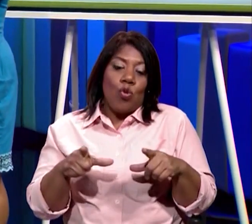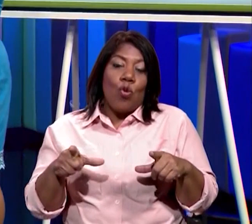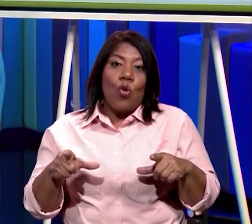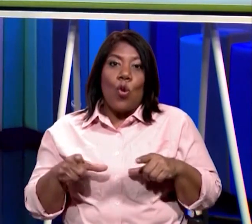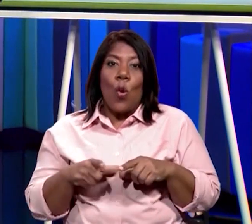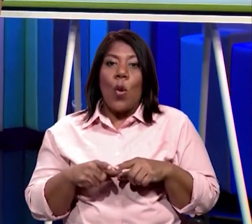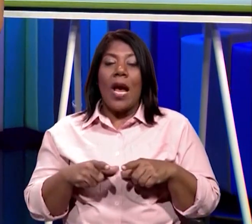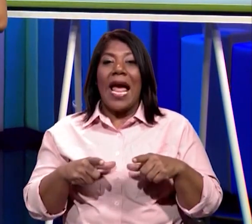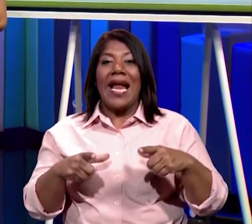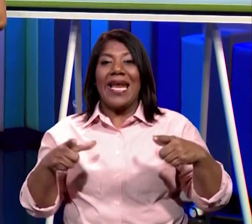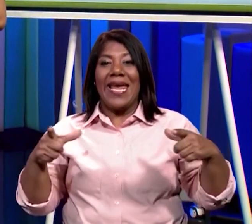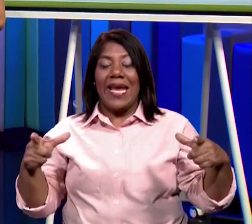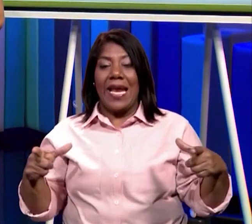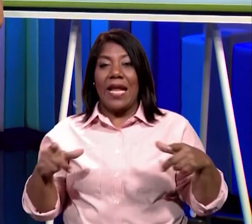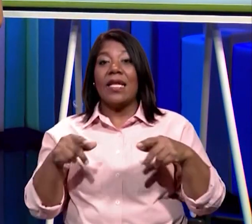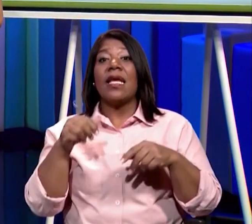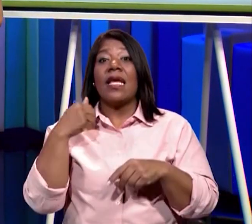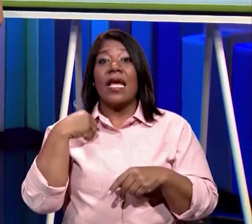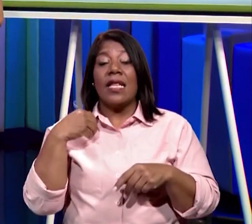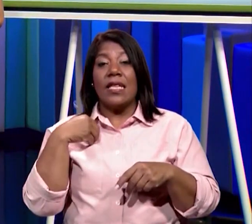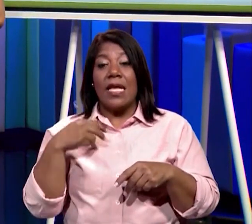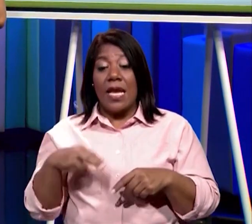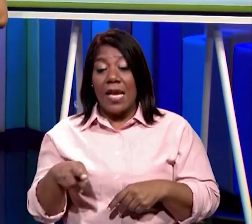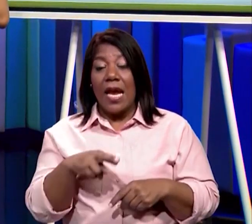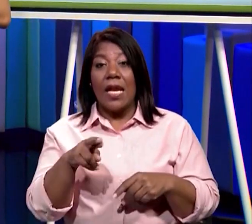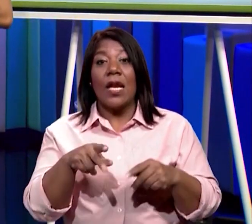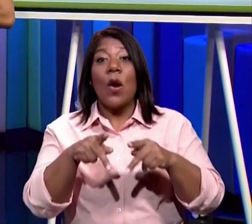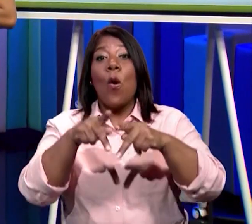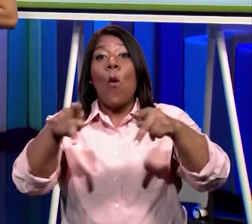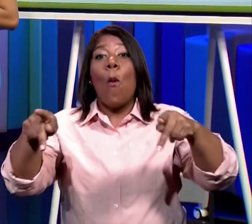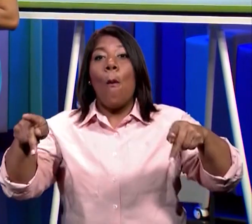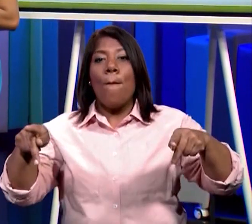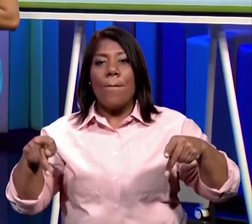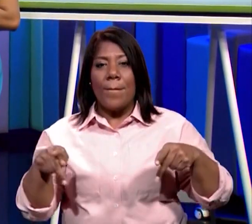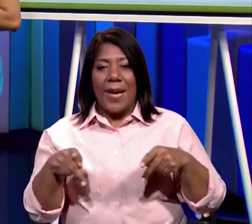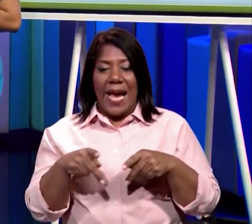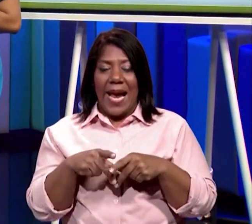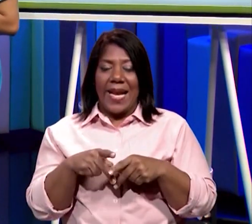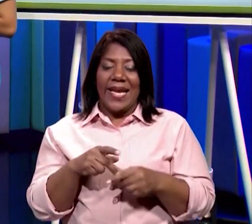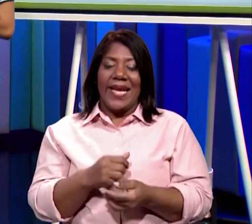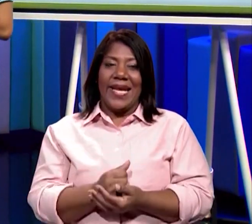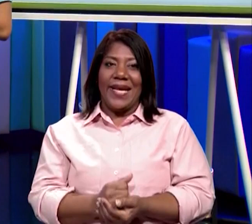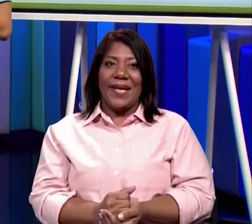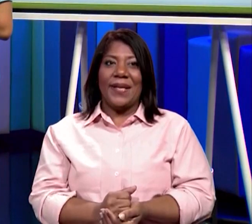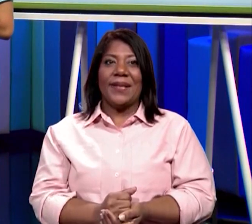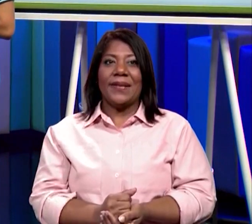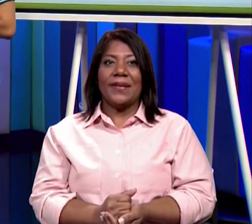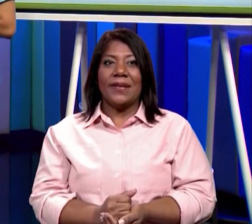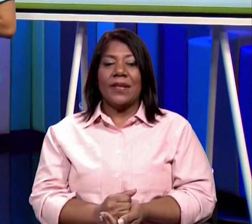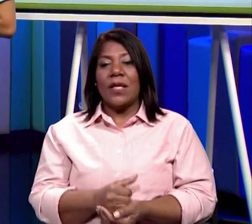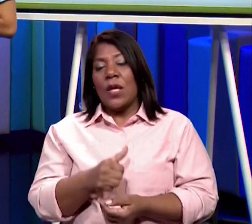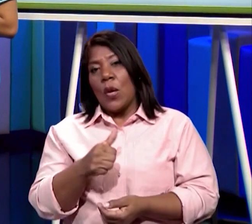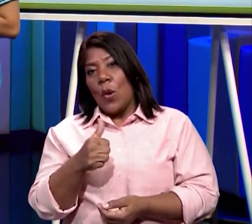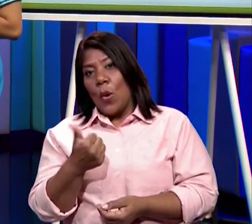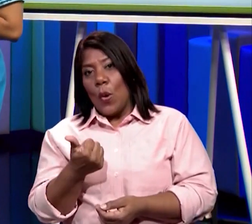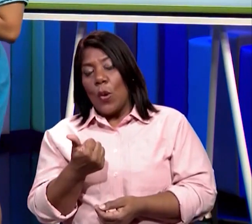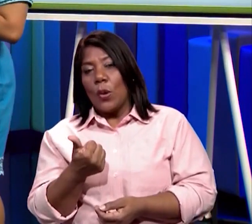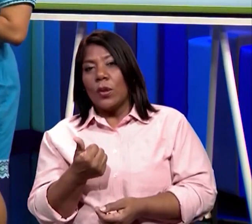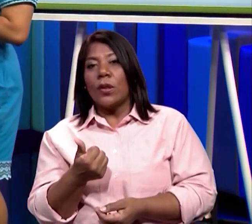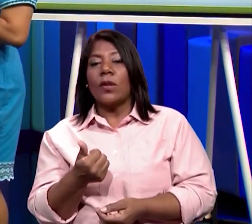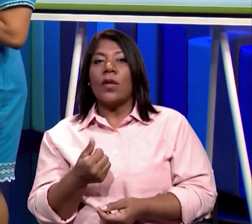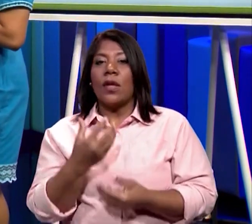un parque allí, ¿verdad? Muy bien. Mira, Teresa, ¿qué podemos leer aquí?